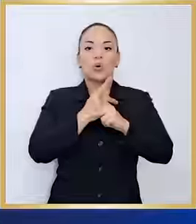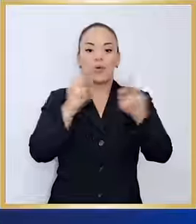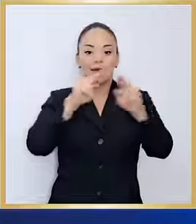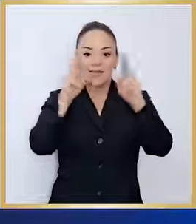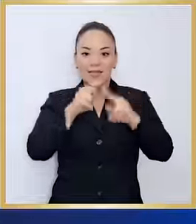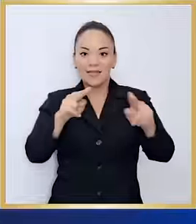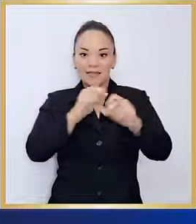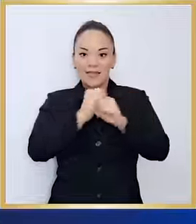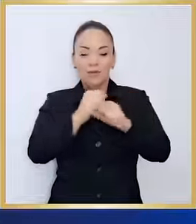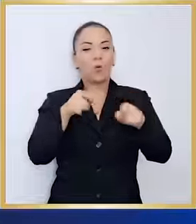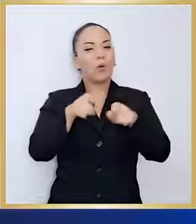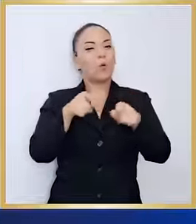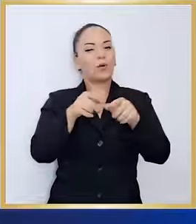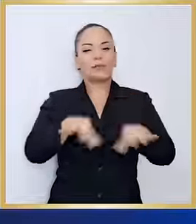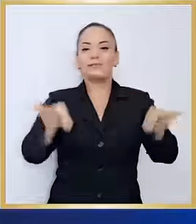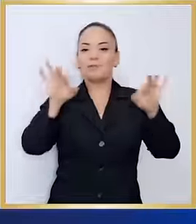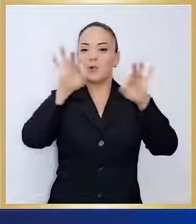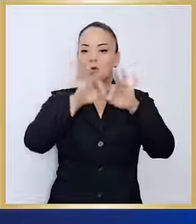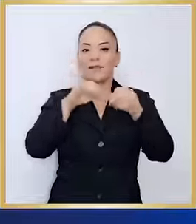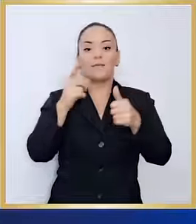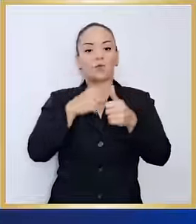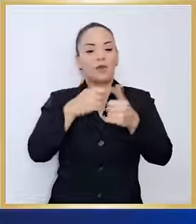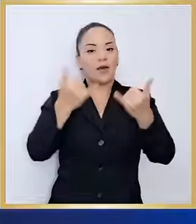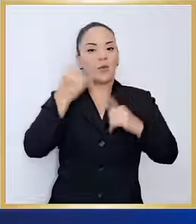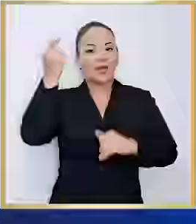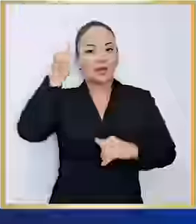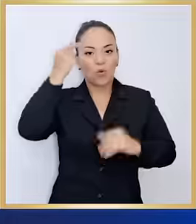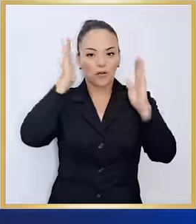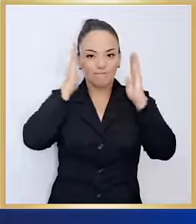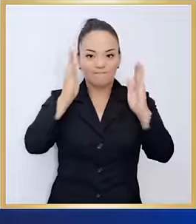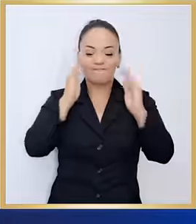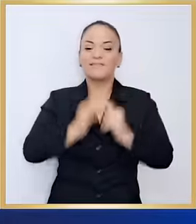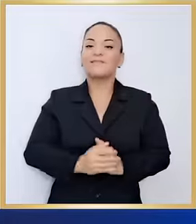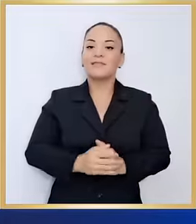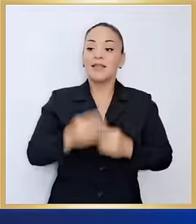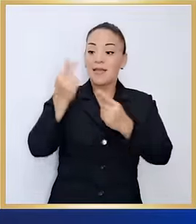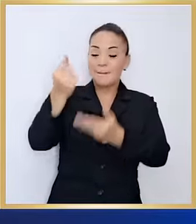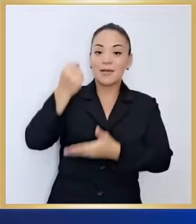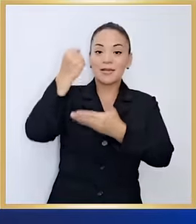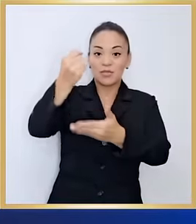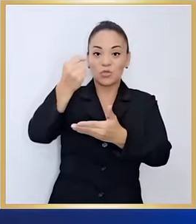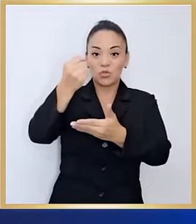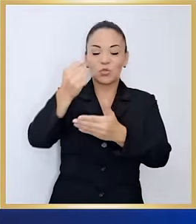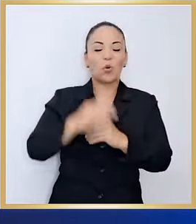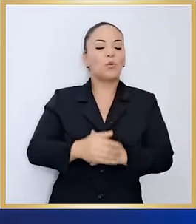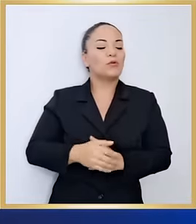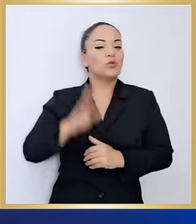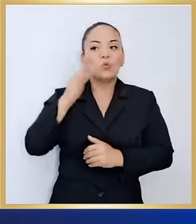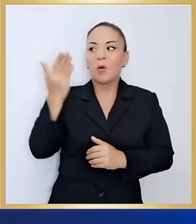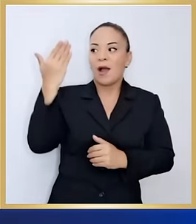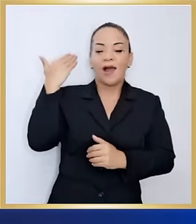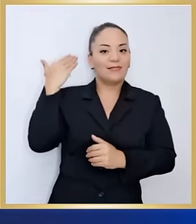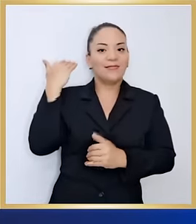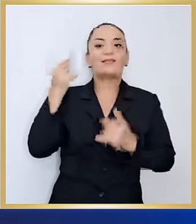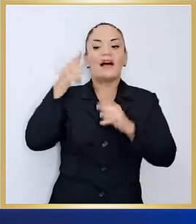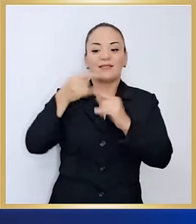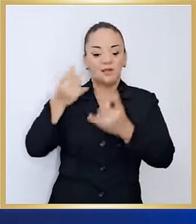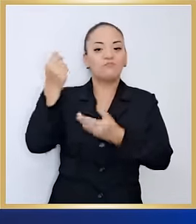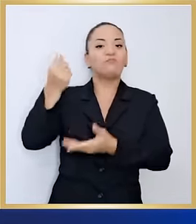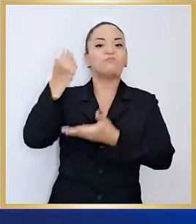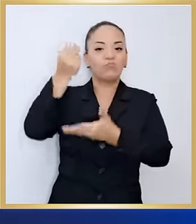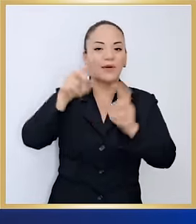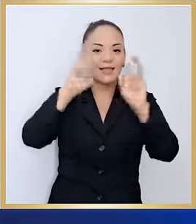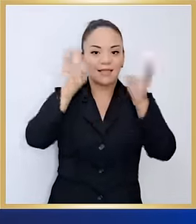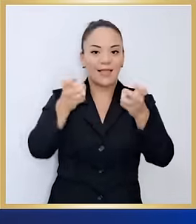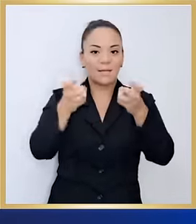La protección de nuestro ciberespacio ha sido nuestra prioridad. En esta administración se ha hecho una inversión como nunca